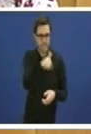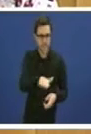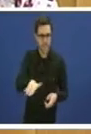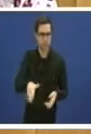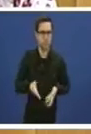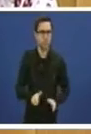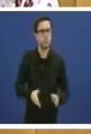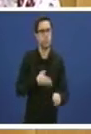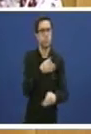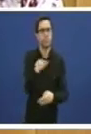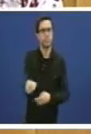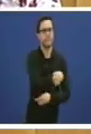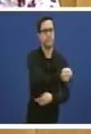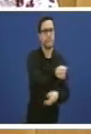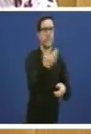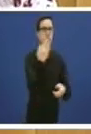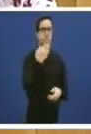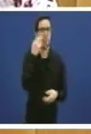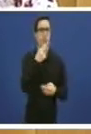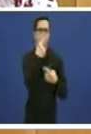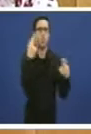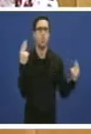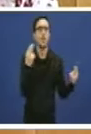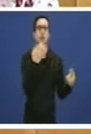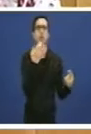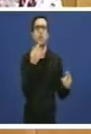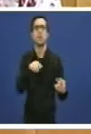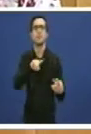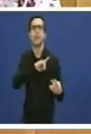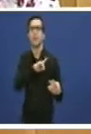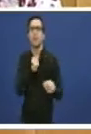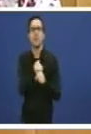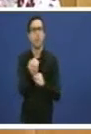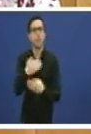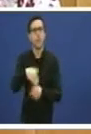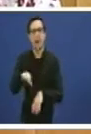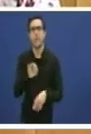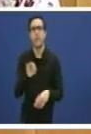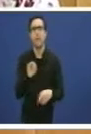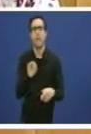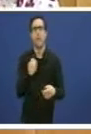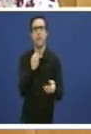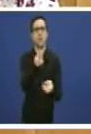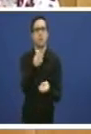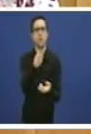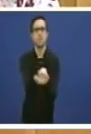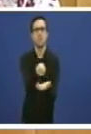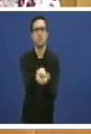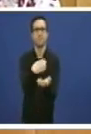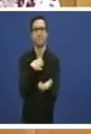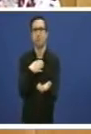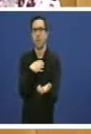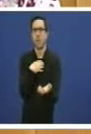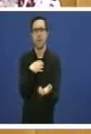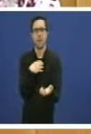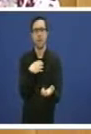non está traballando ou se non está contribuindo. Os servizos públicos, universais e